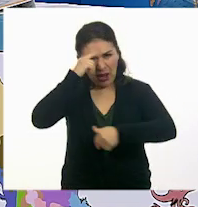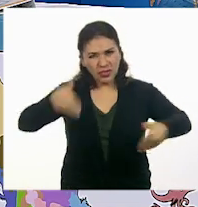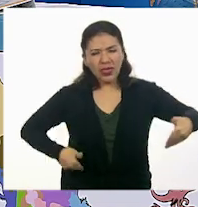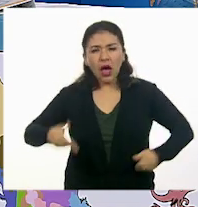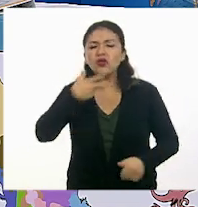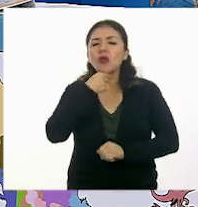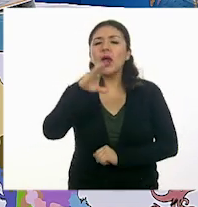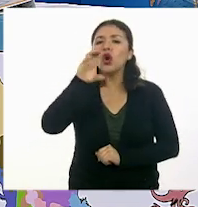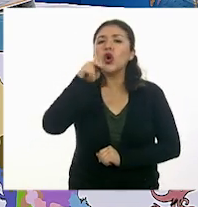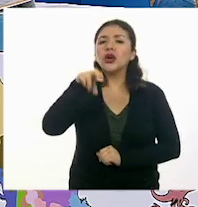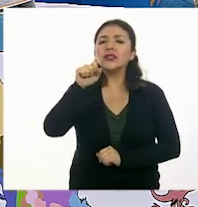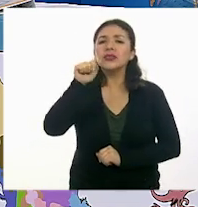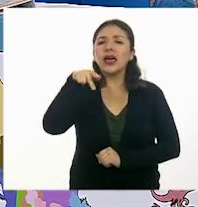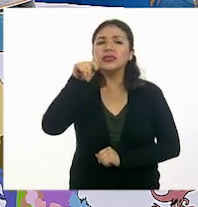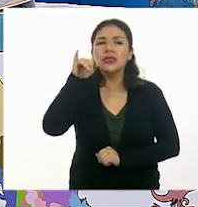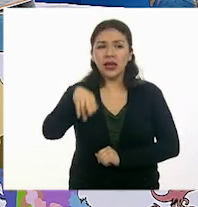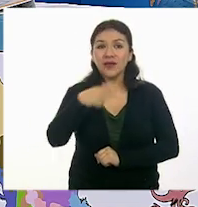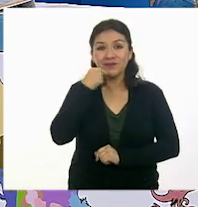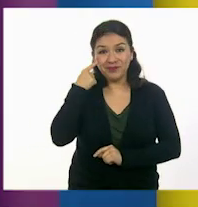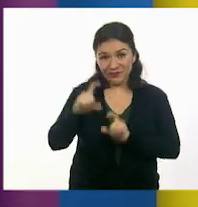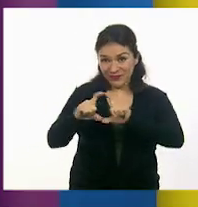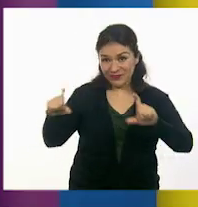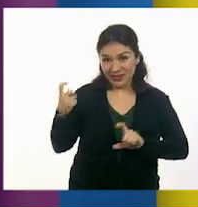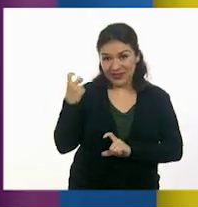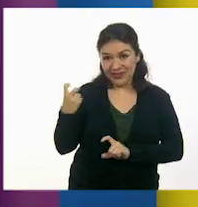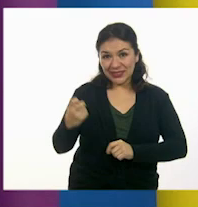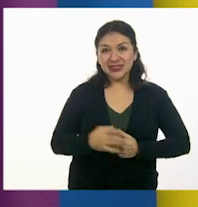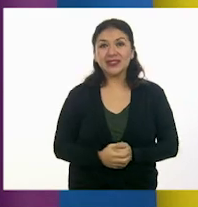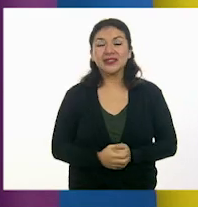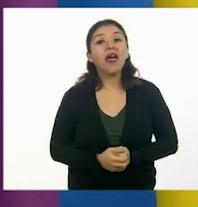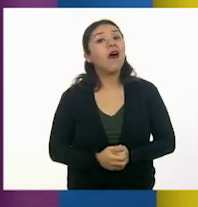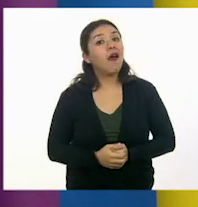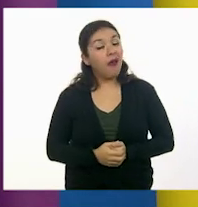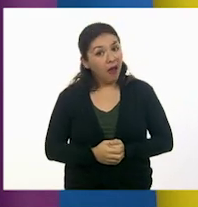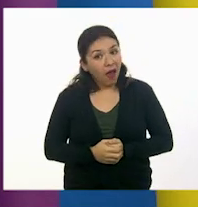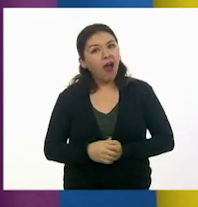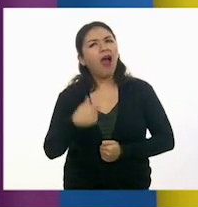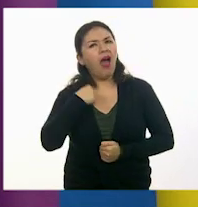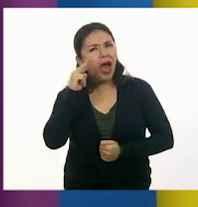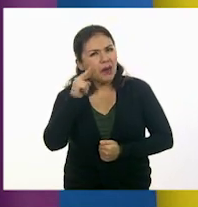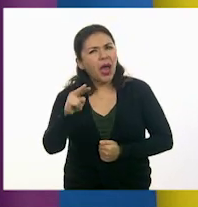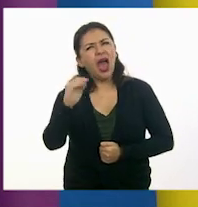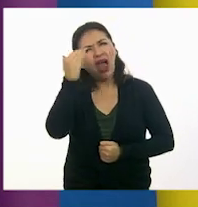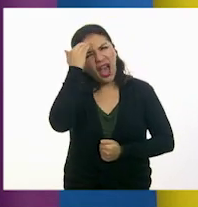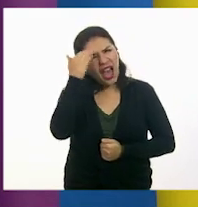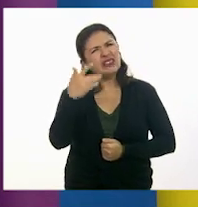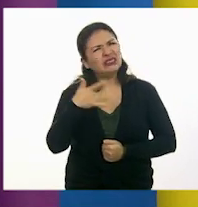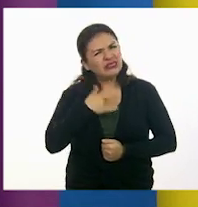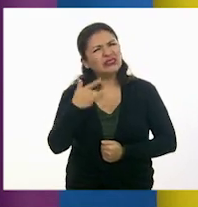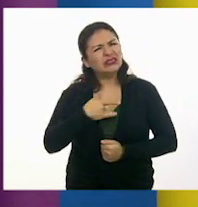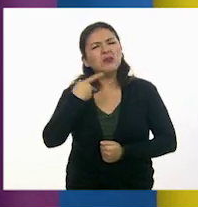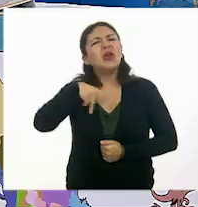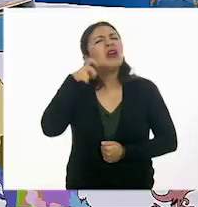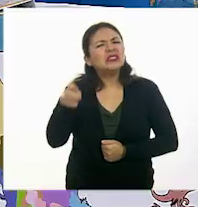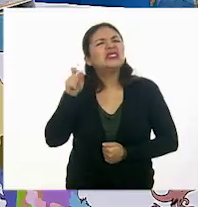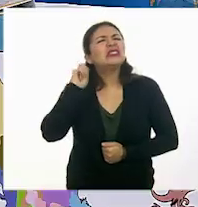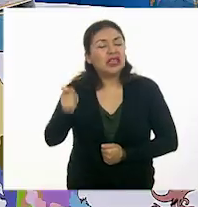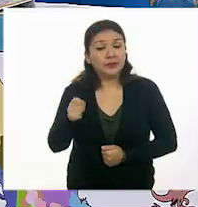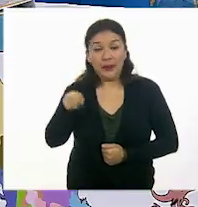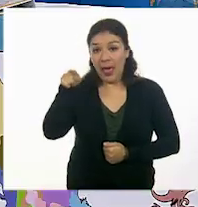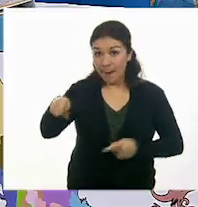Konstantin Stanislavski. Ah, me suena un poco. ¿Pero qué fue realmente él? Bueno,